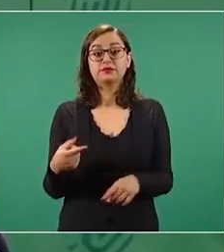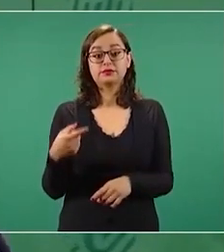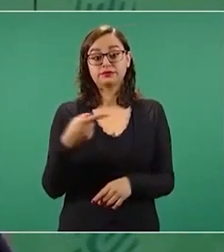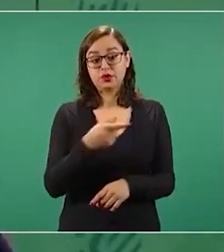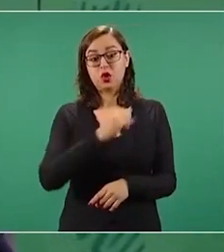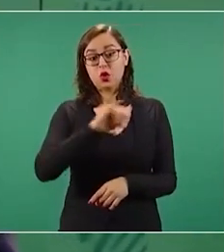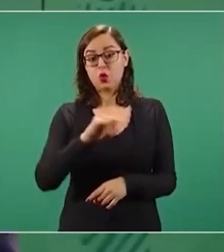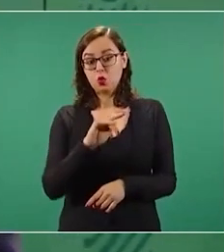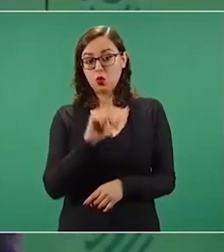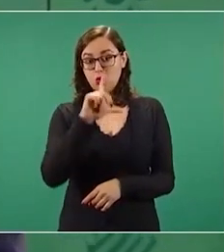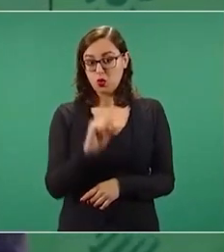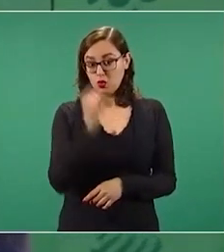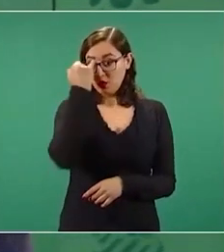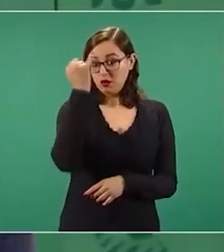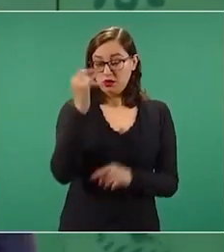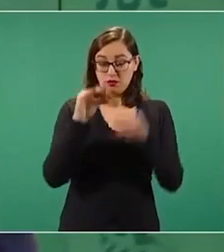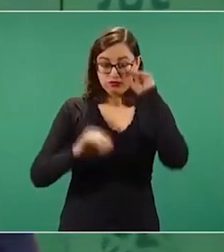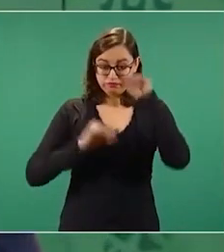de la Guardia Nacional